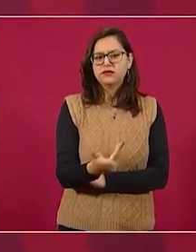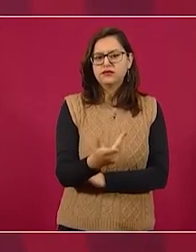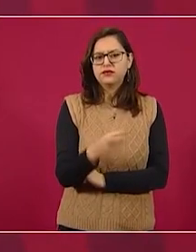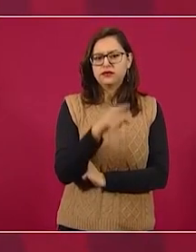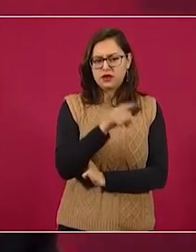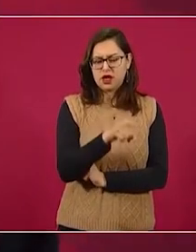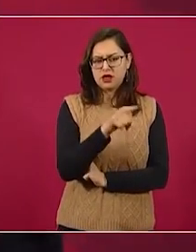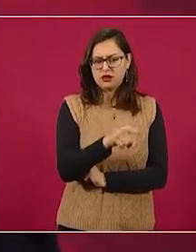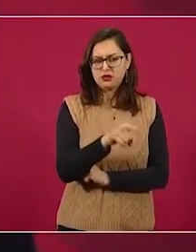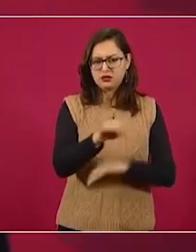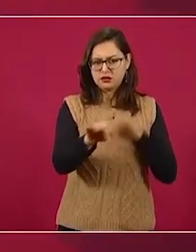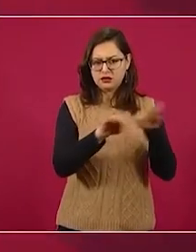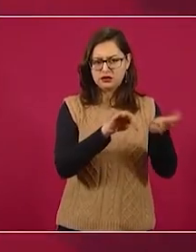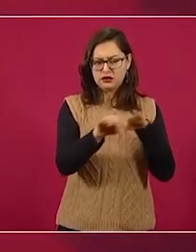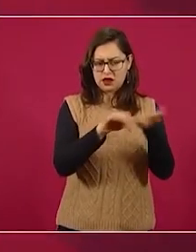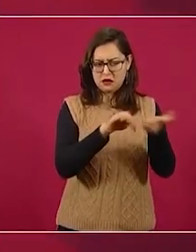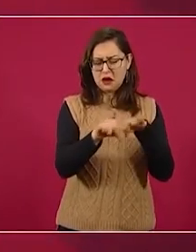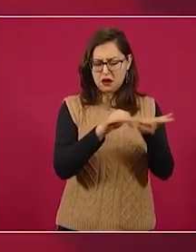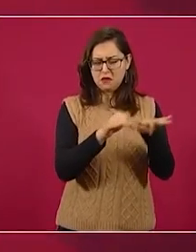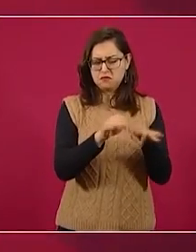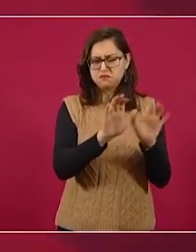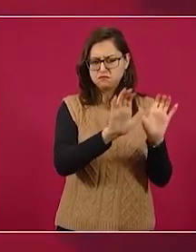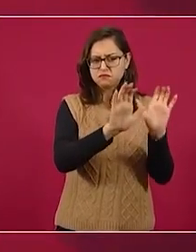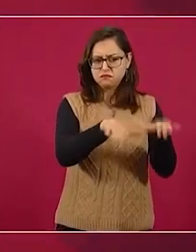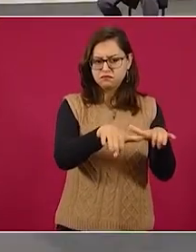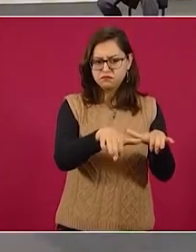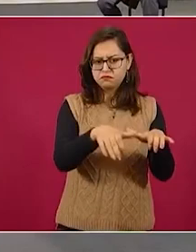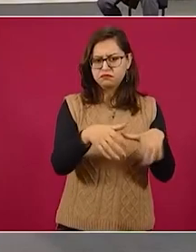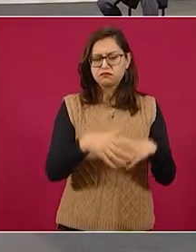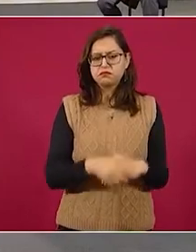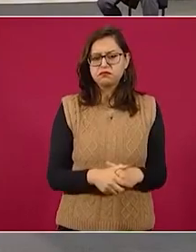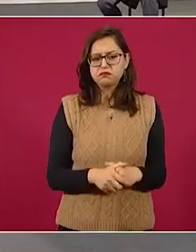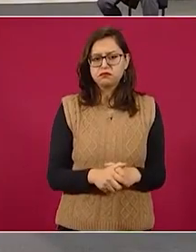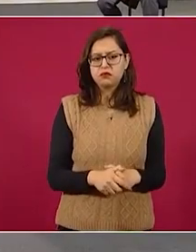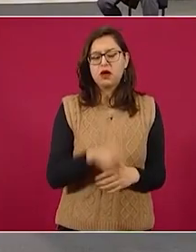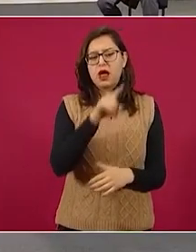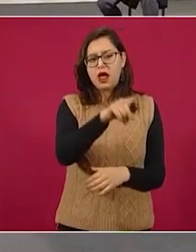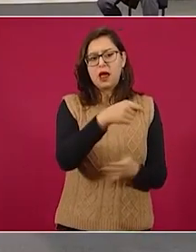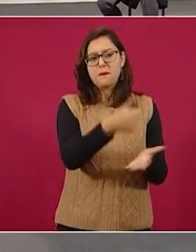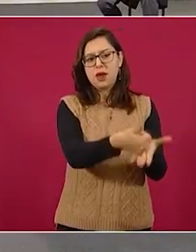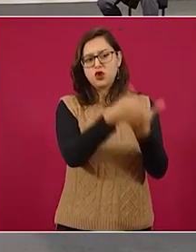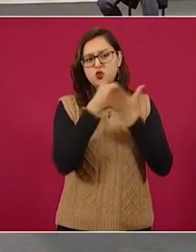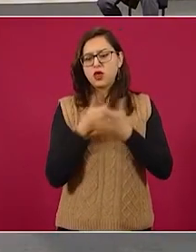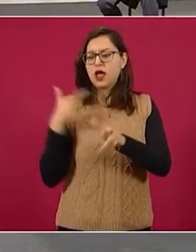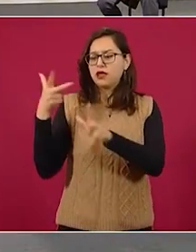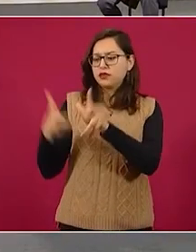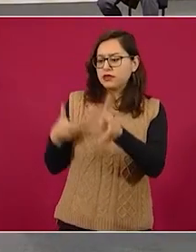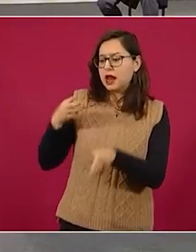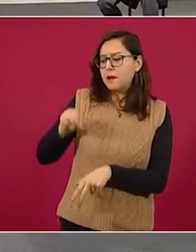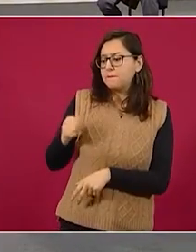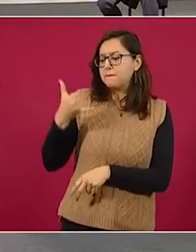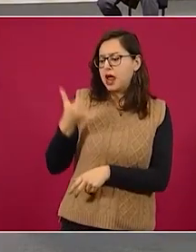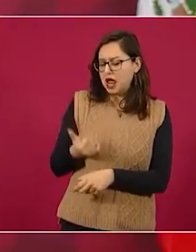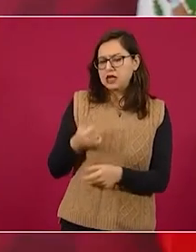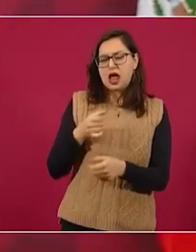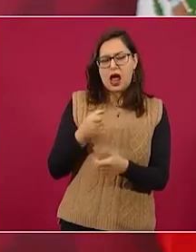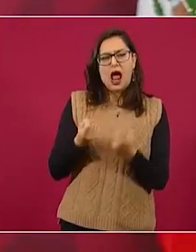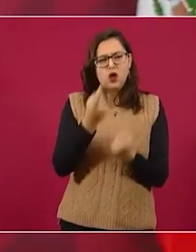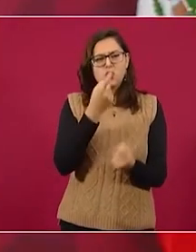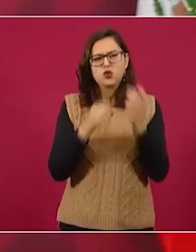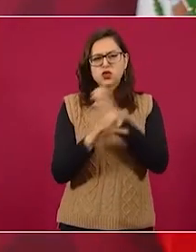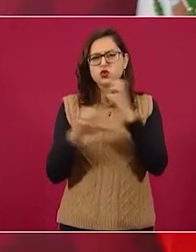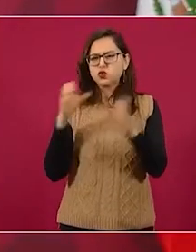ayuda como supervisor honorífico en el Tren Maya, pero no cobra absolutamente nada, ni tenemos